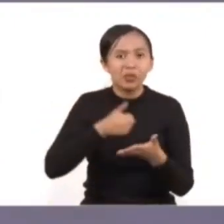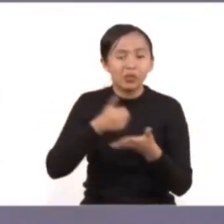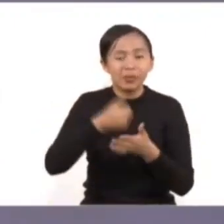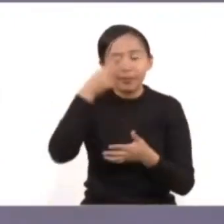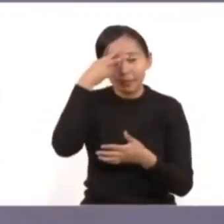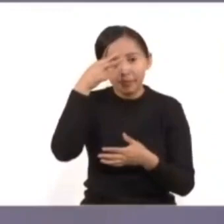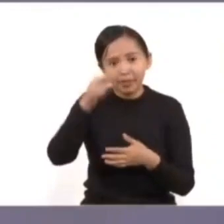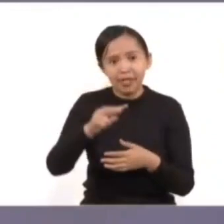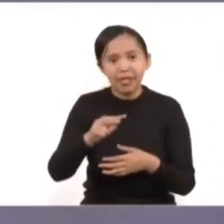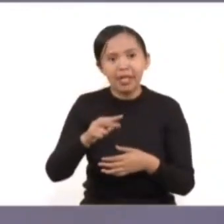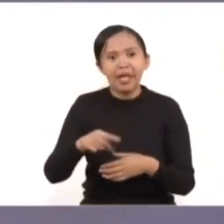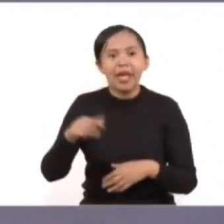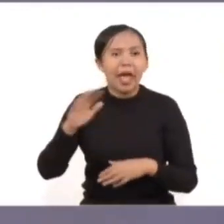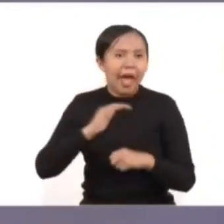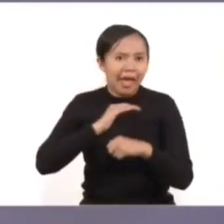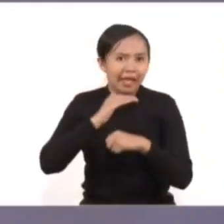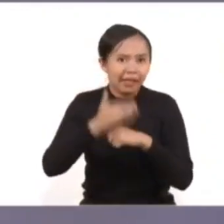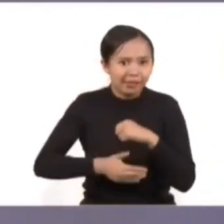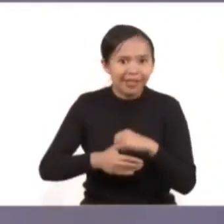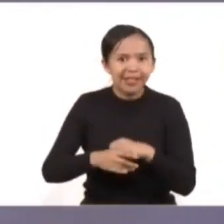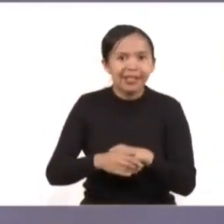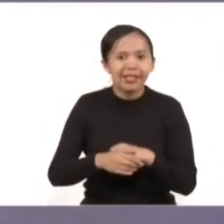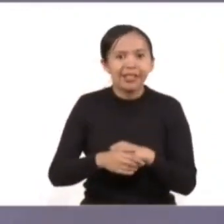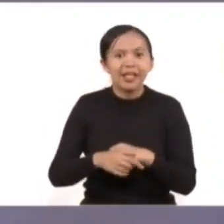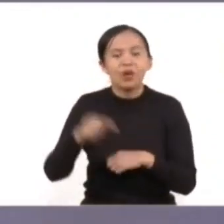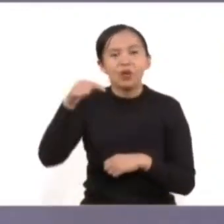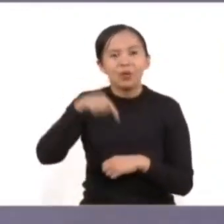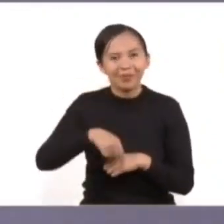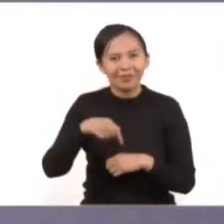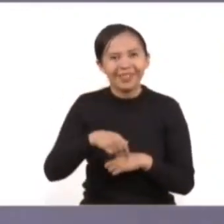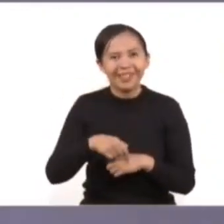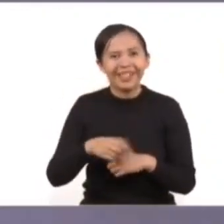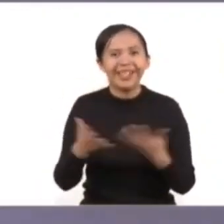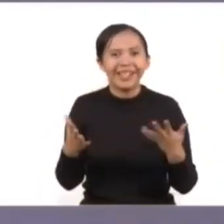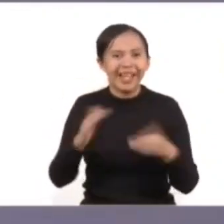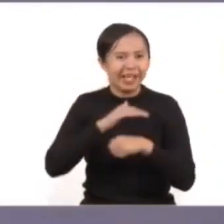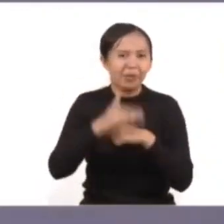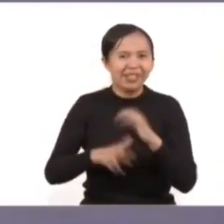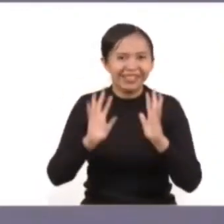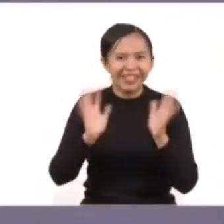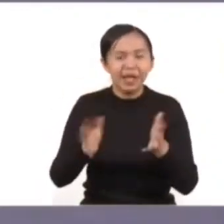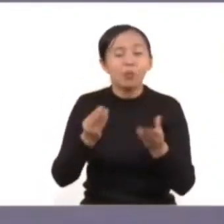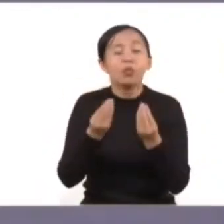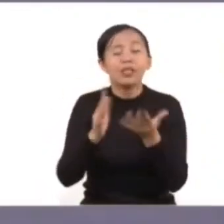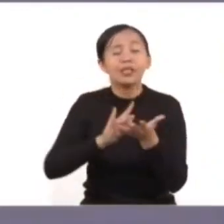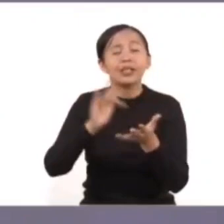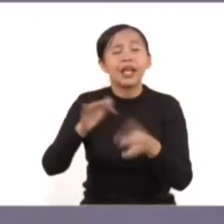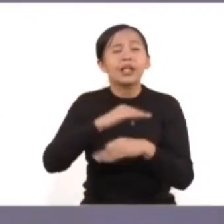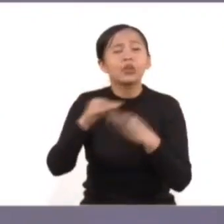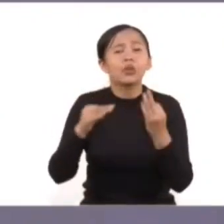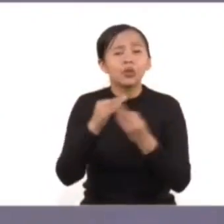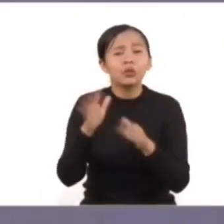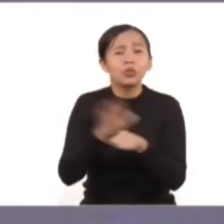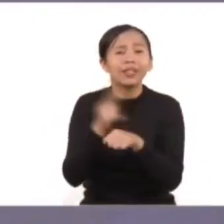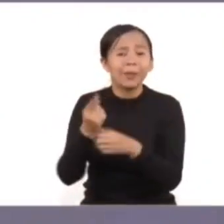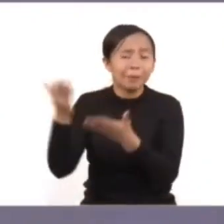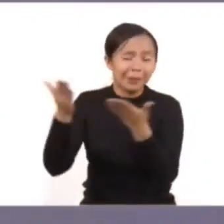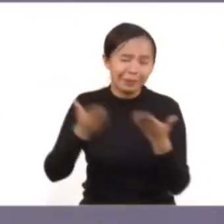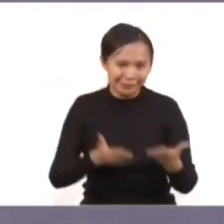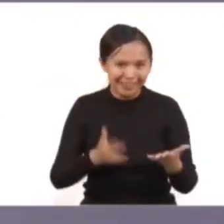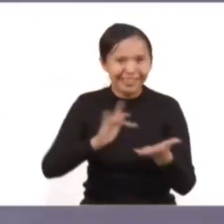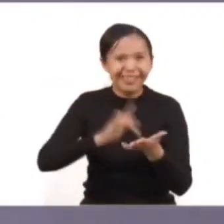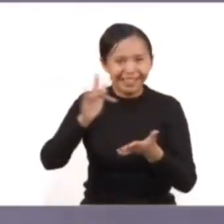México, siendo las 14.35 horas. Muchísimas gracias a todos y a todas por estar aquí